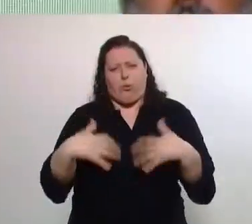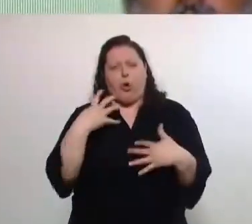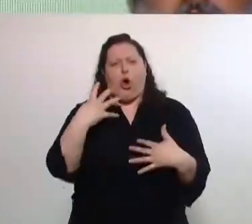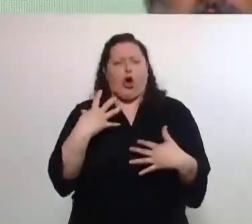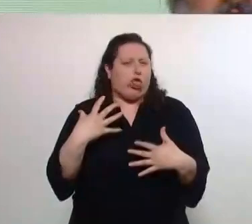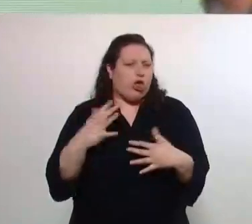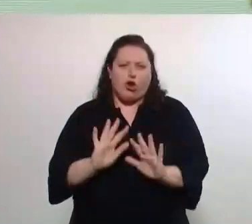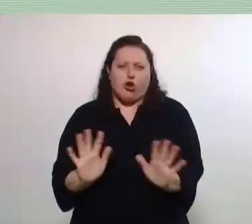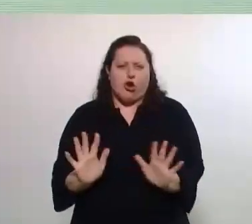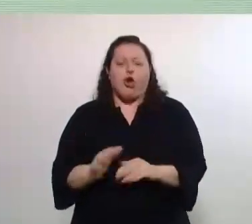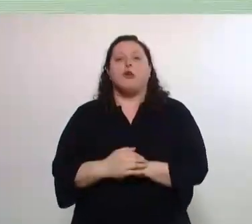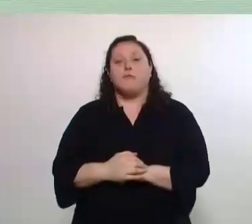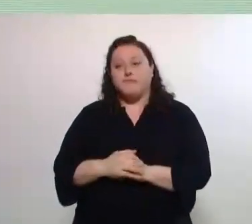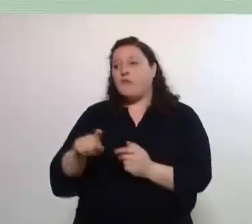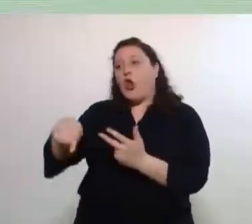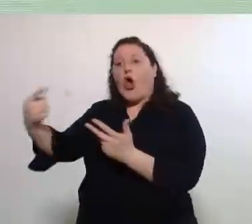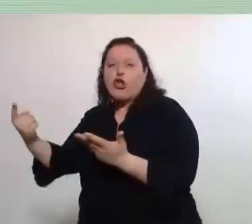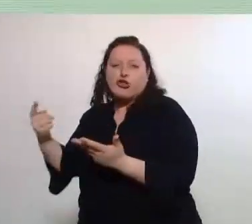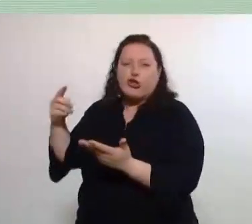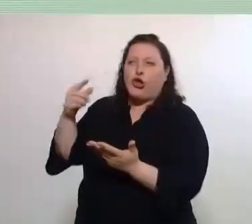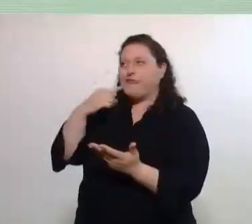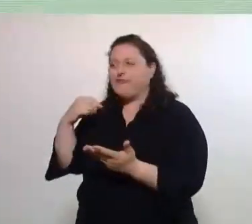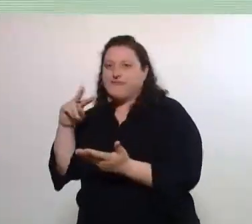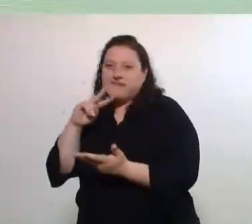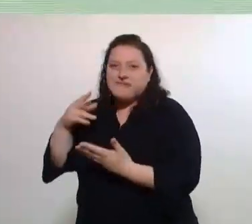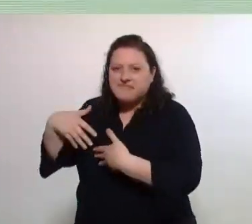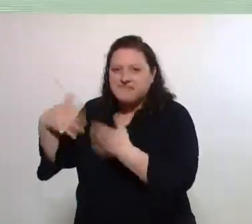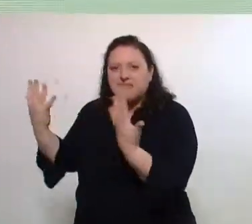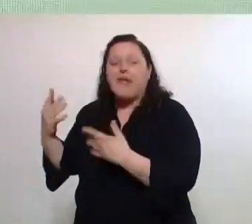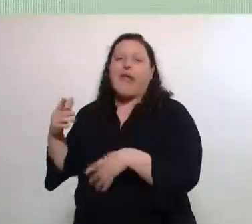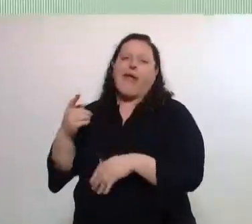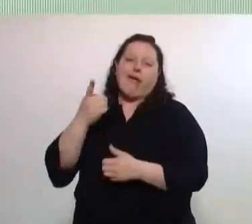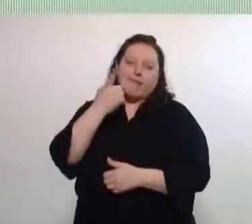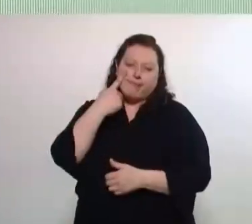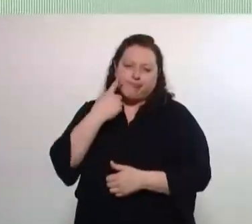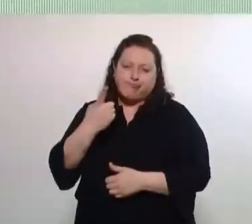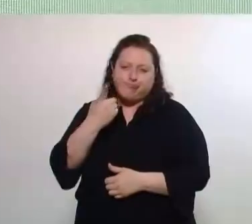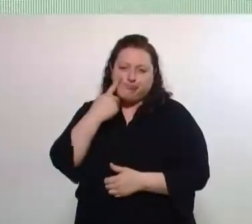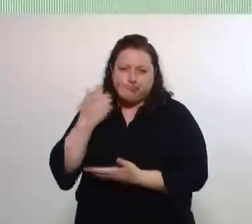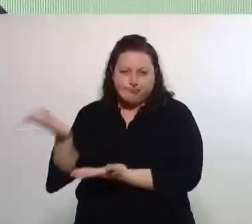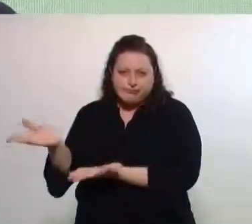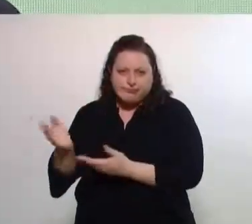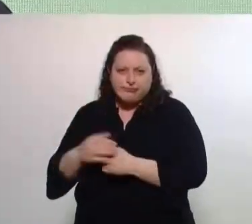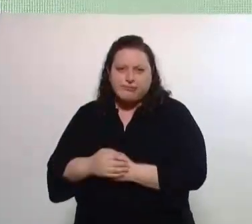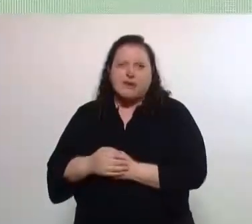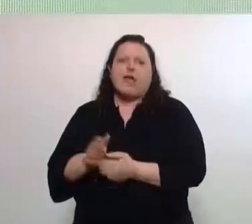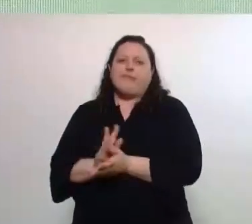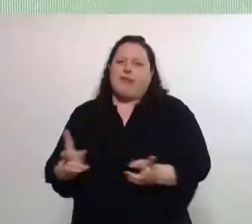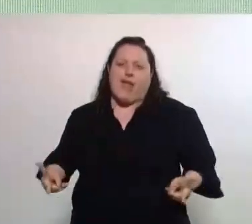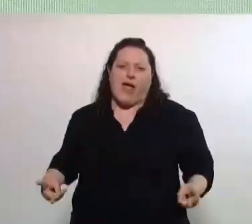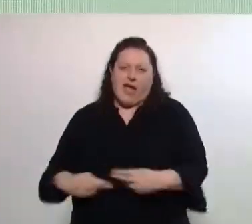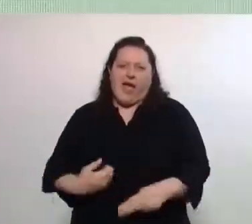A los otros o a las otras, ya los conocemos, recortaron